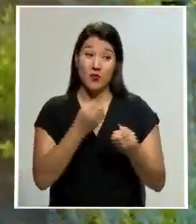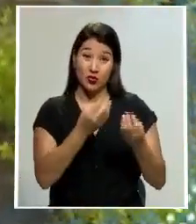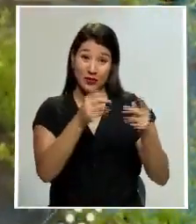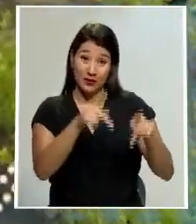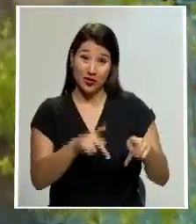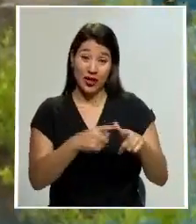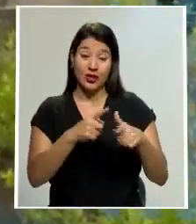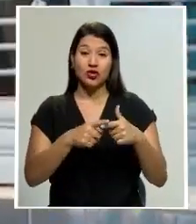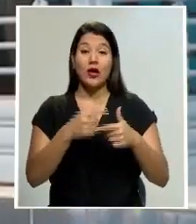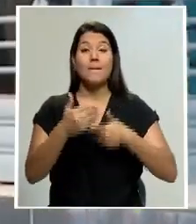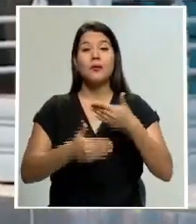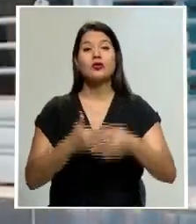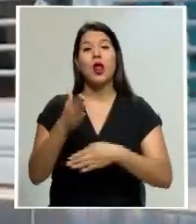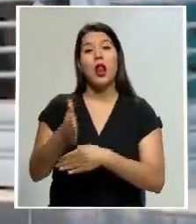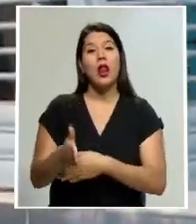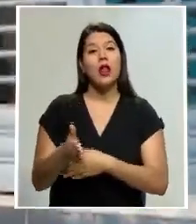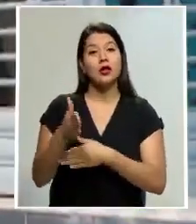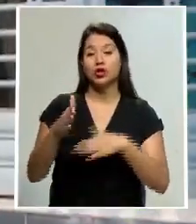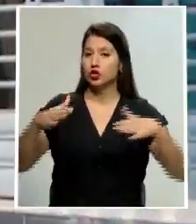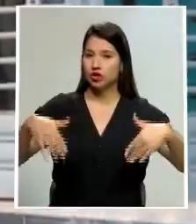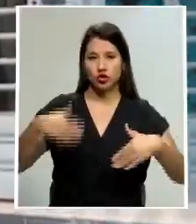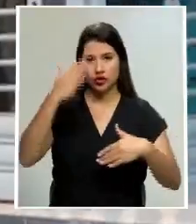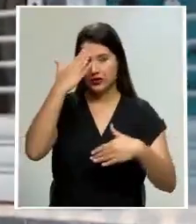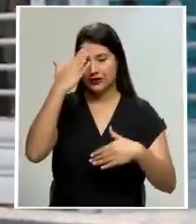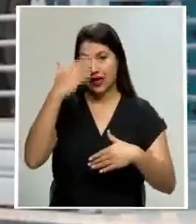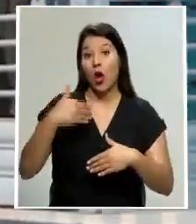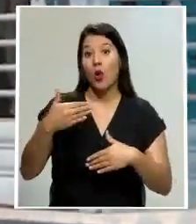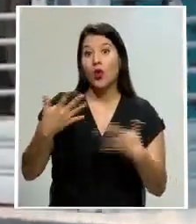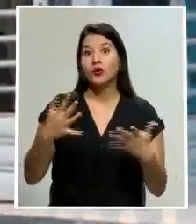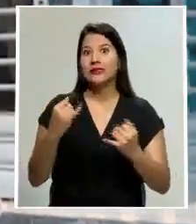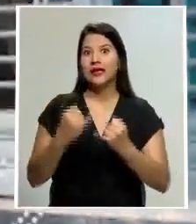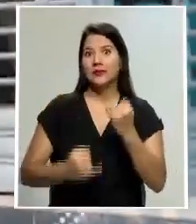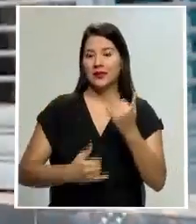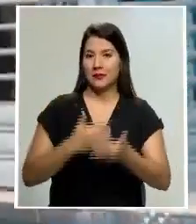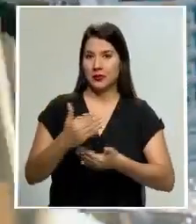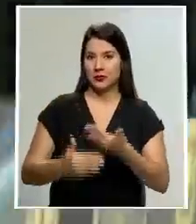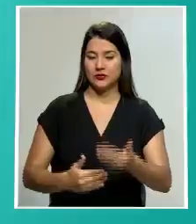se desconoce con exactitud cuando se darán a conocer las medidas cautelares.